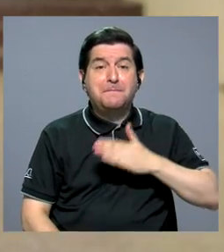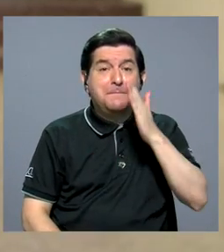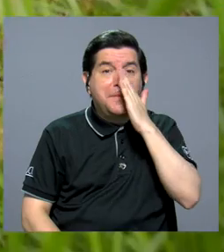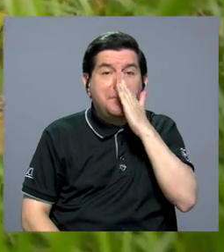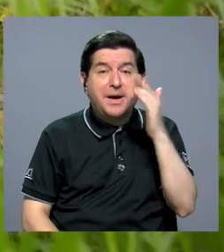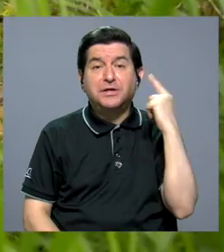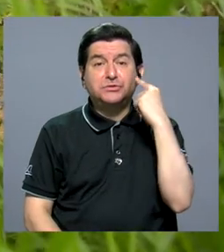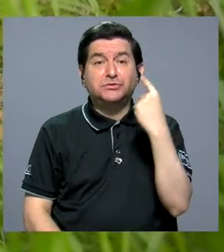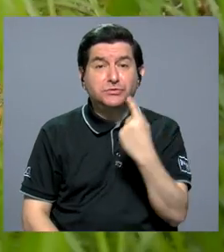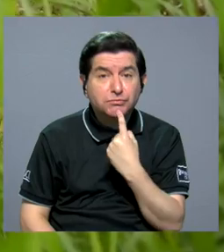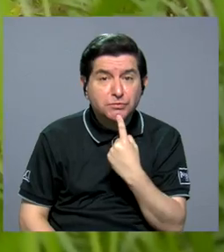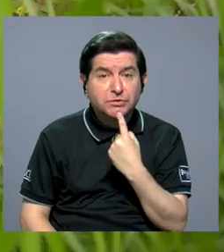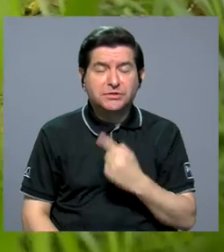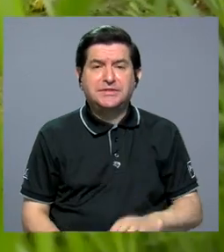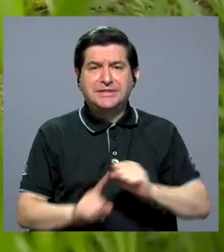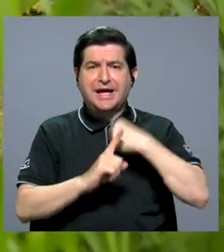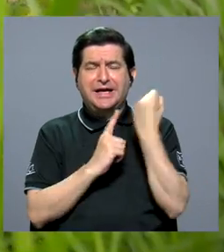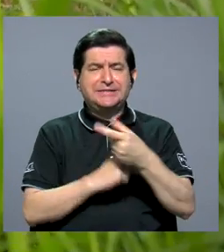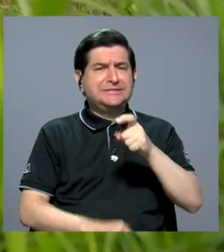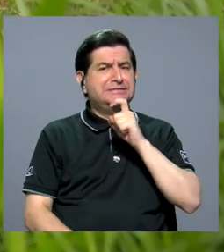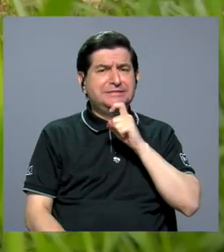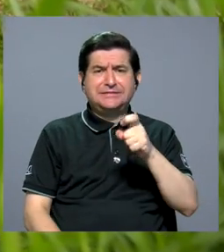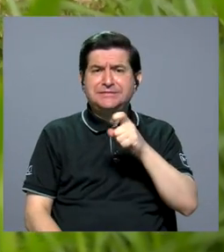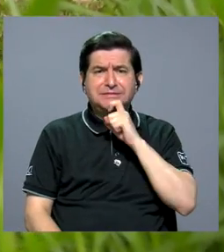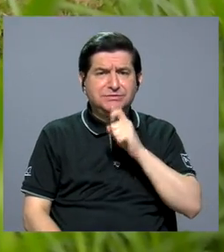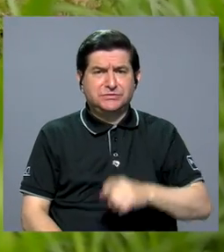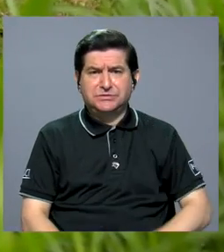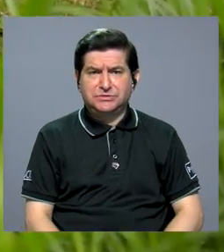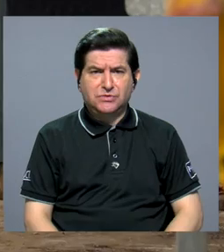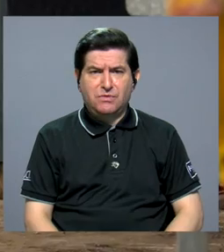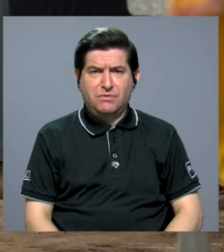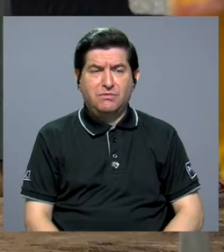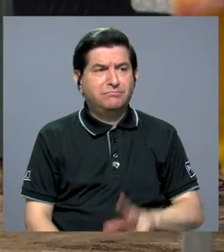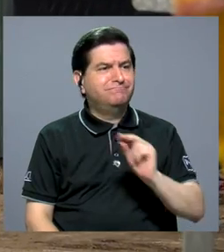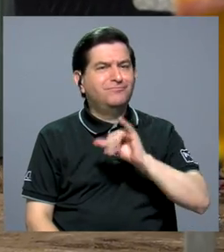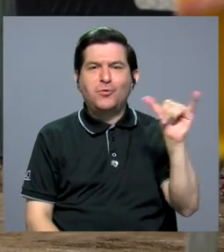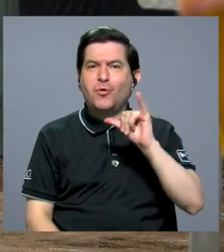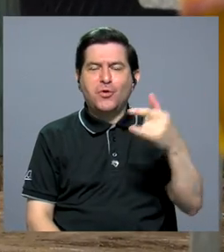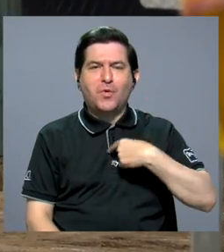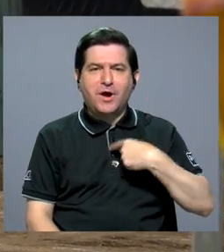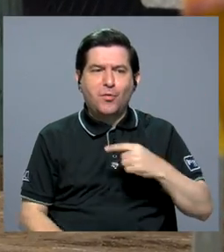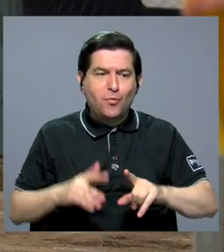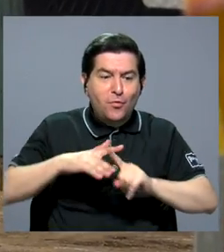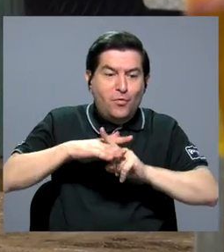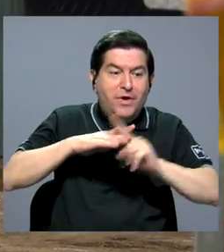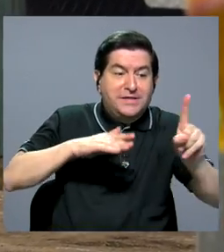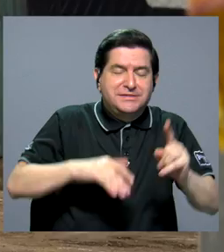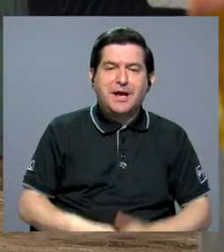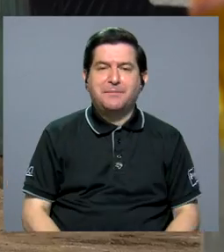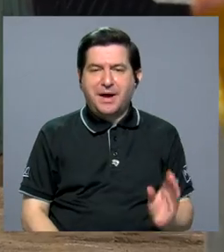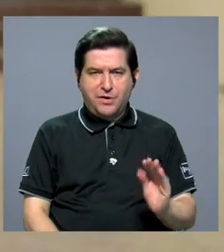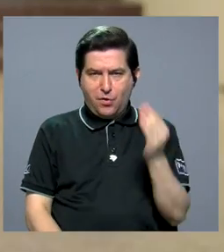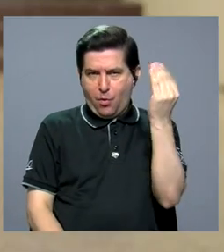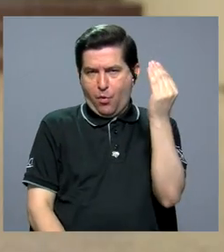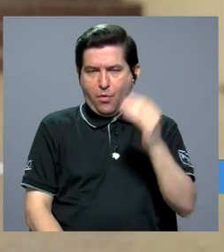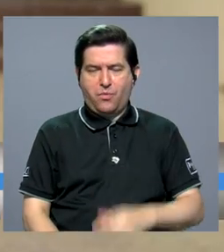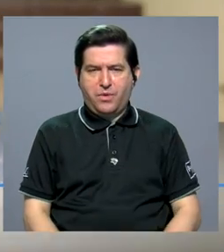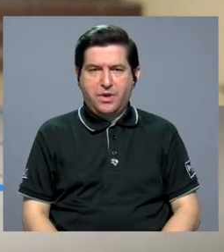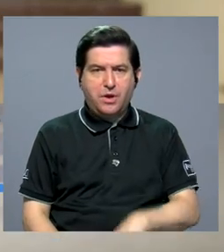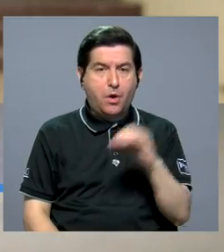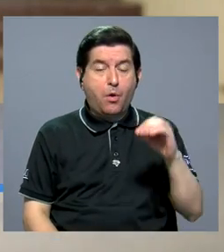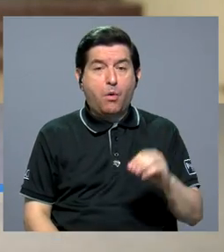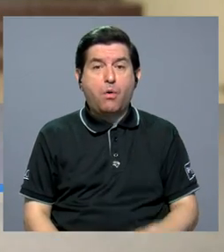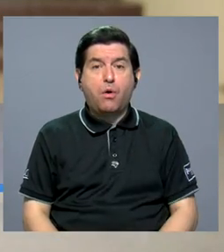es sorda. Es una cuestión muy difícil porque no es lo mismo salir huyendo con usted que es joven a